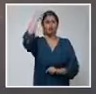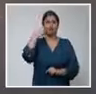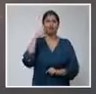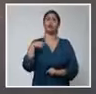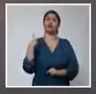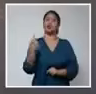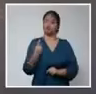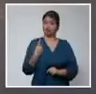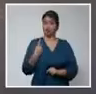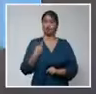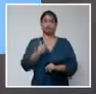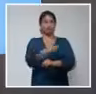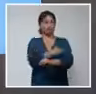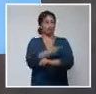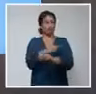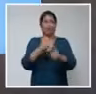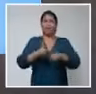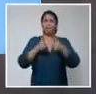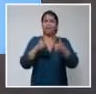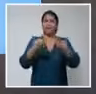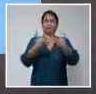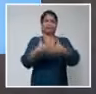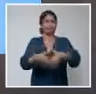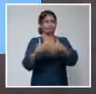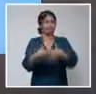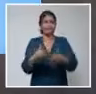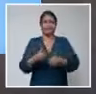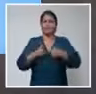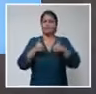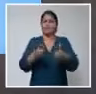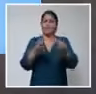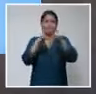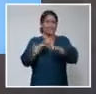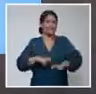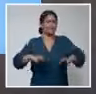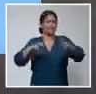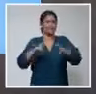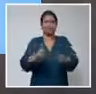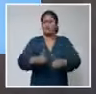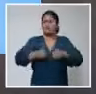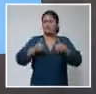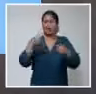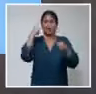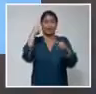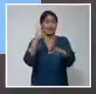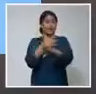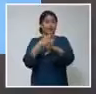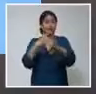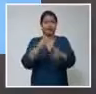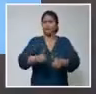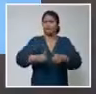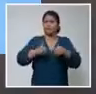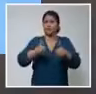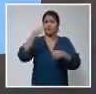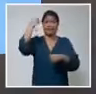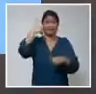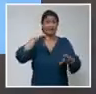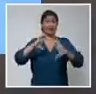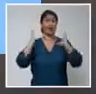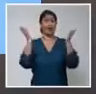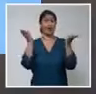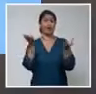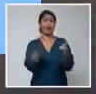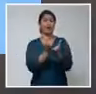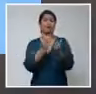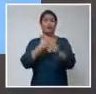hecho, si ese ser se hubiera informado mejor antes de salir en vivo en internet, sabría que hoy en el mundo no se ha aprobado ninguna